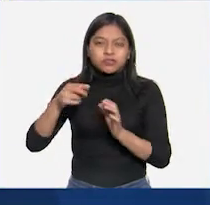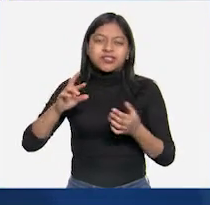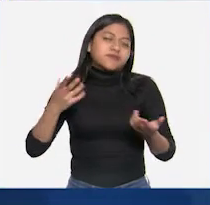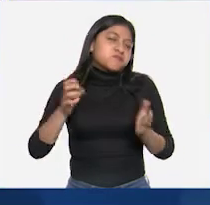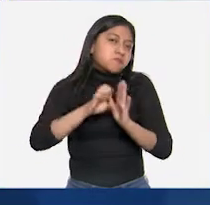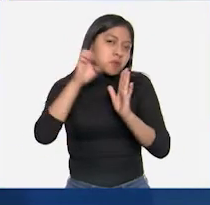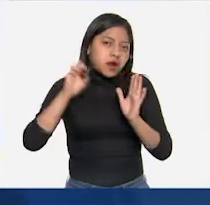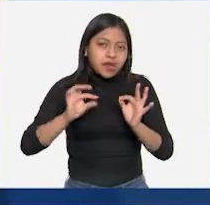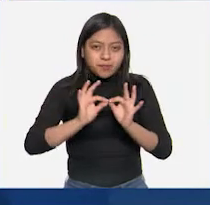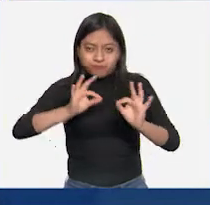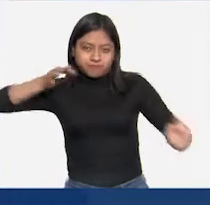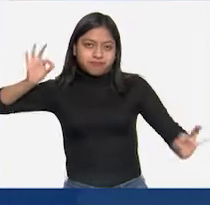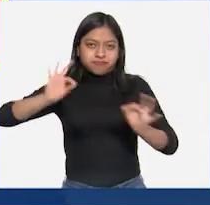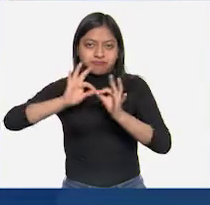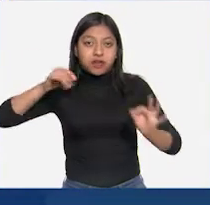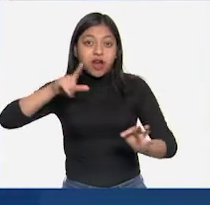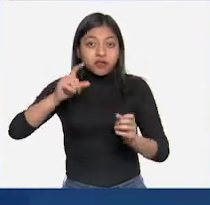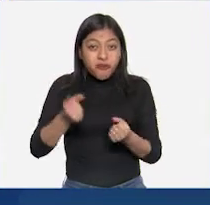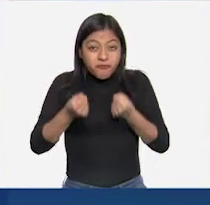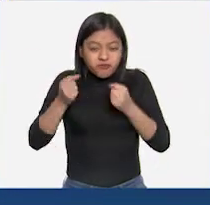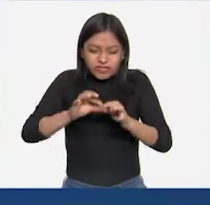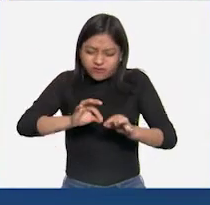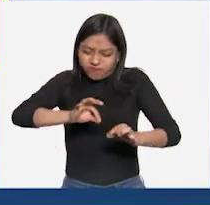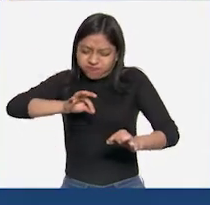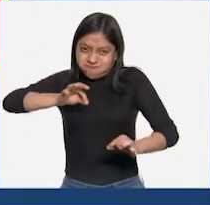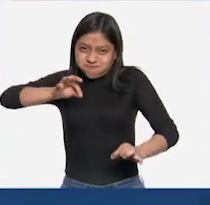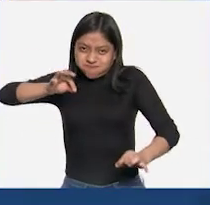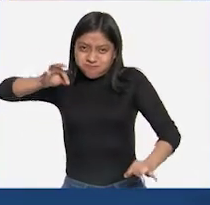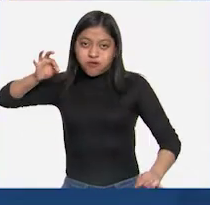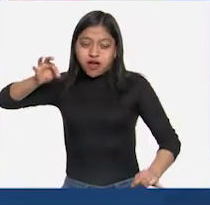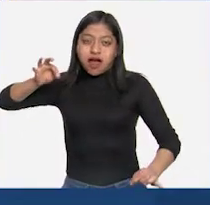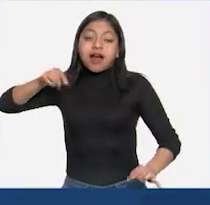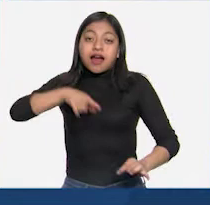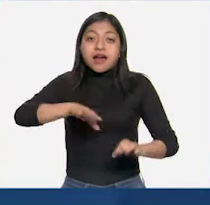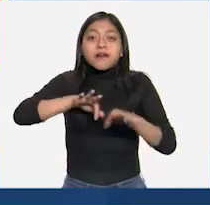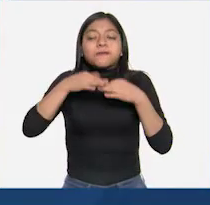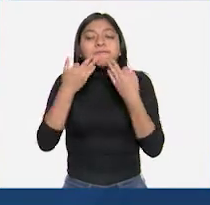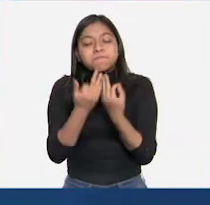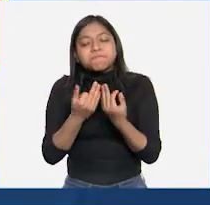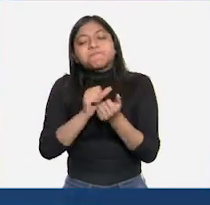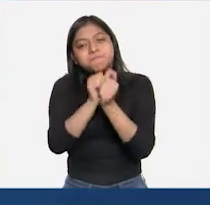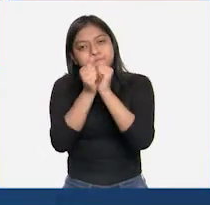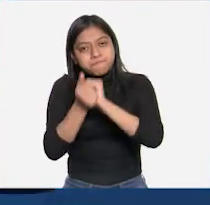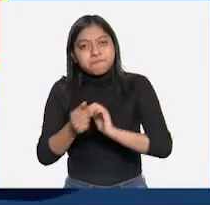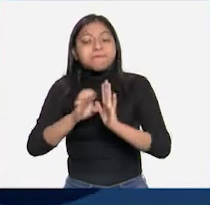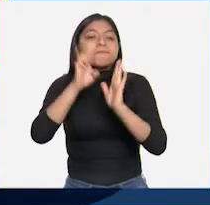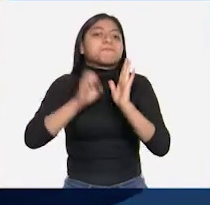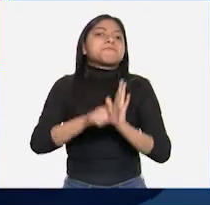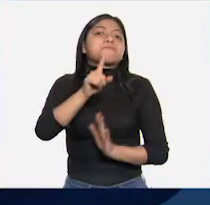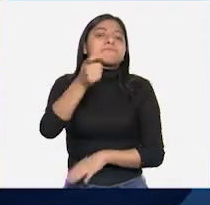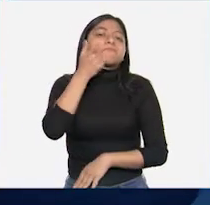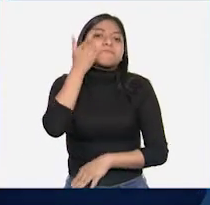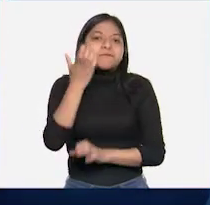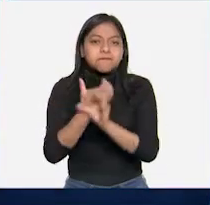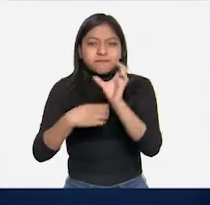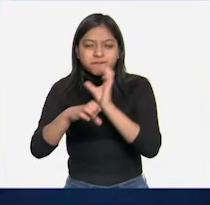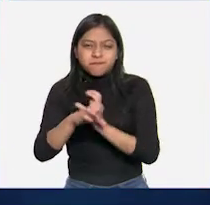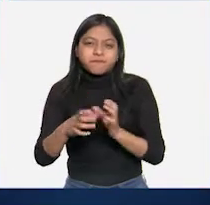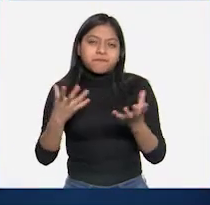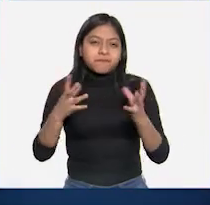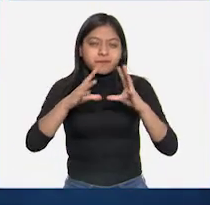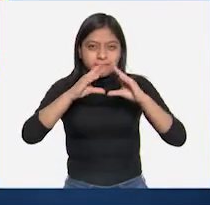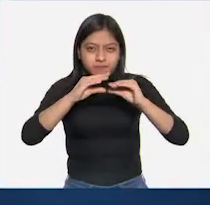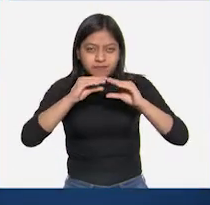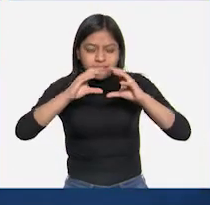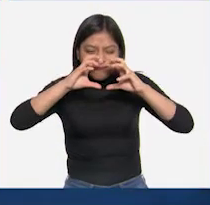se produce una deformación en el objeto. Así ocurre, por ejemplo, si intentamos aplastar un objeto de esponja.